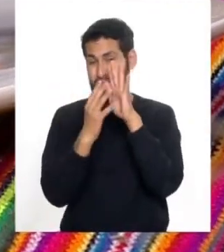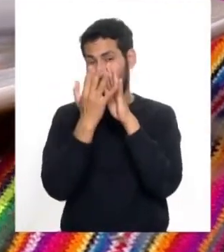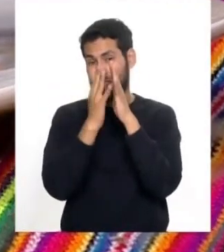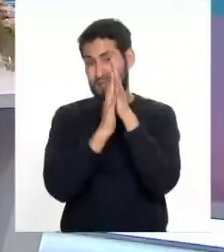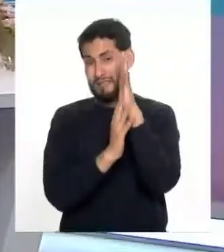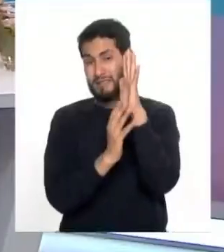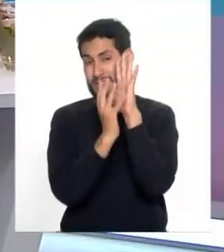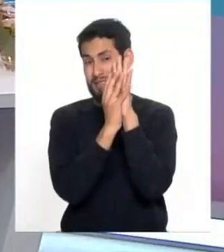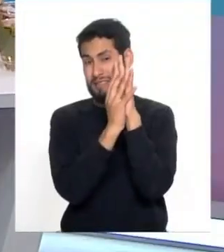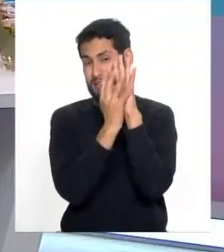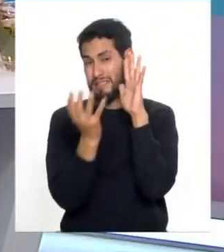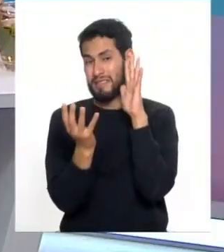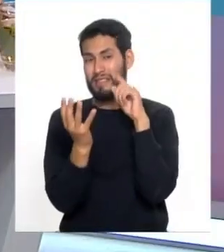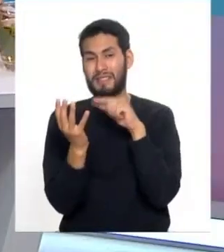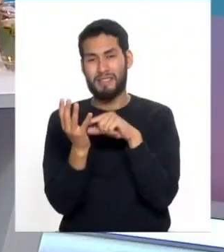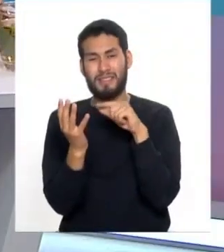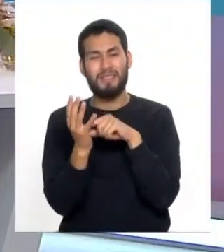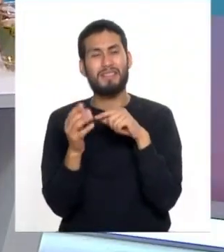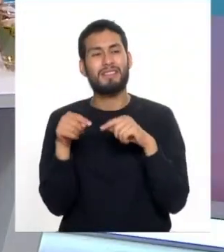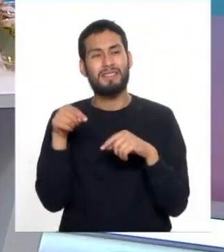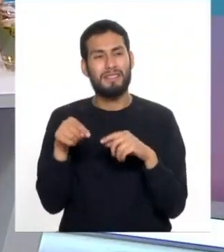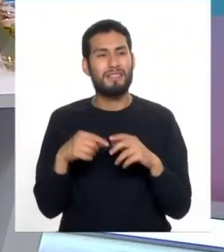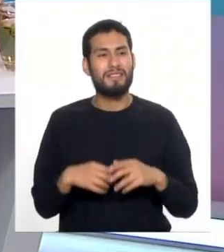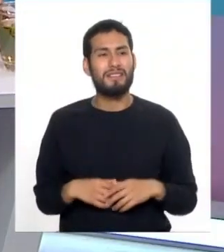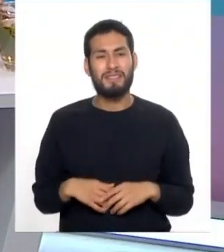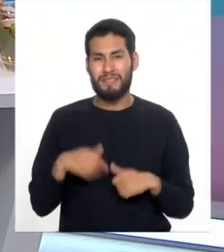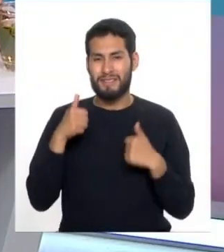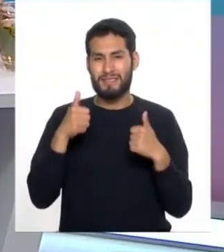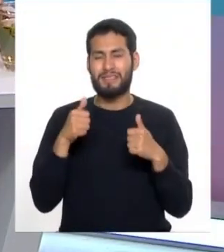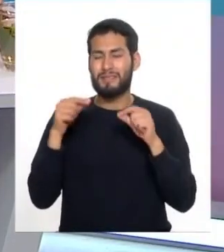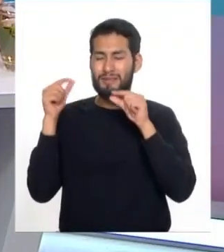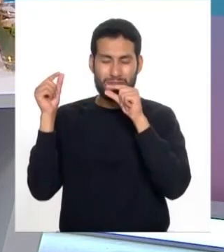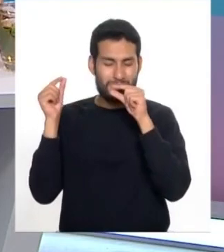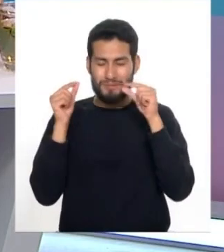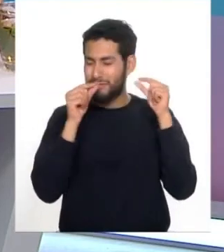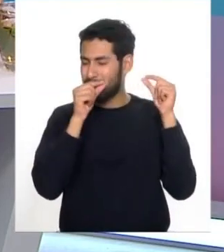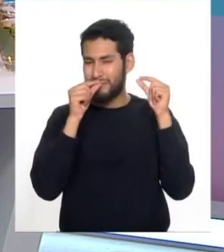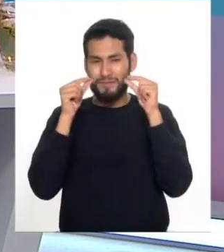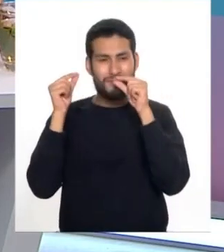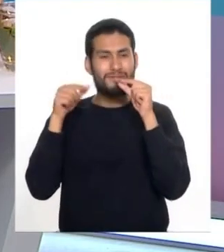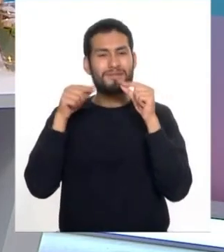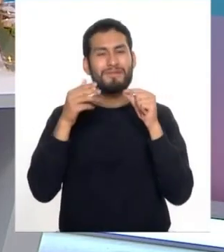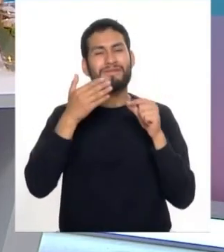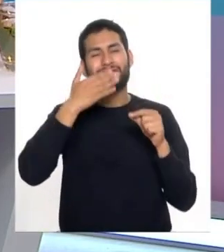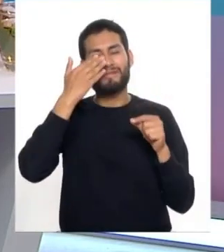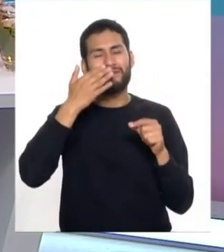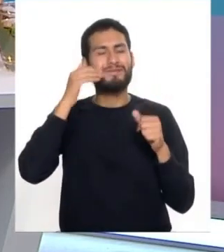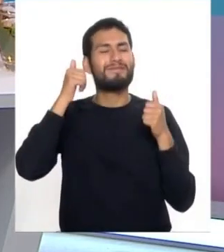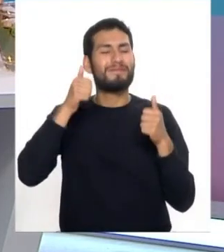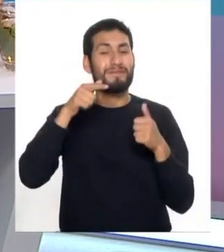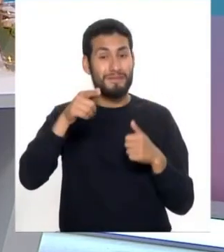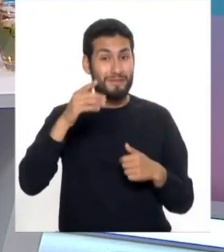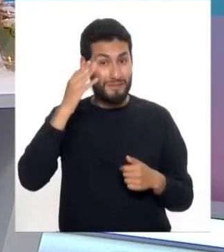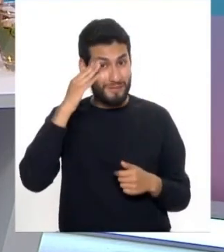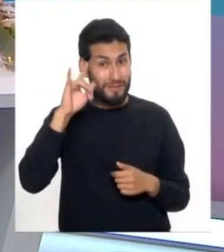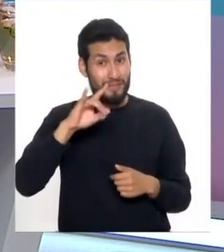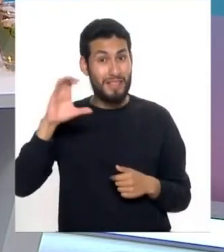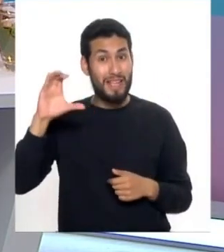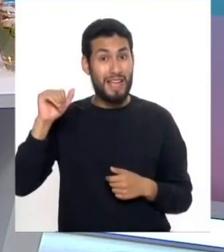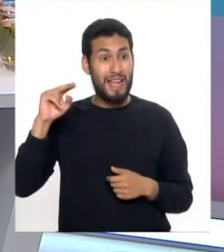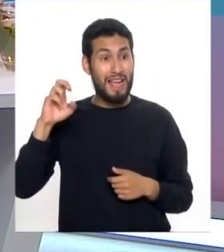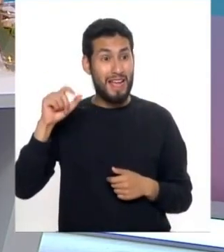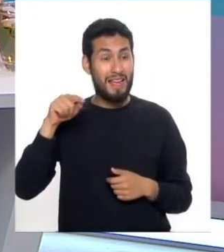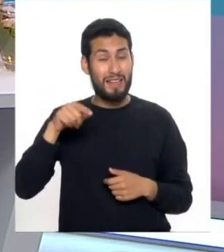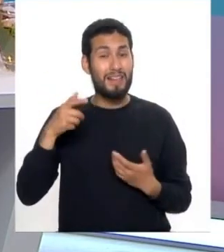y es lo que tenemos aquí una planta muy aromática que se utiliza en muchas cosas ¿sabía usted que la canela tiene